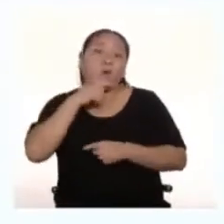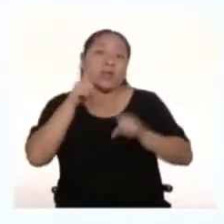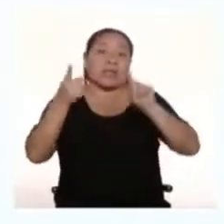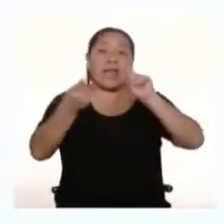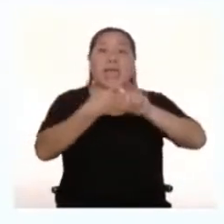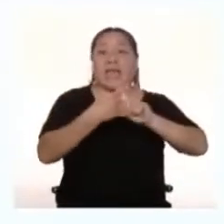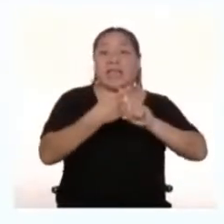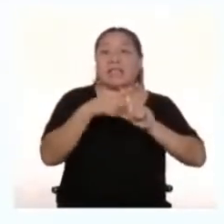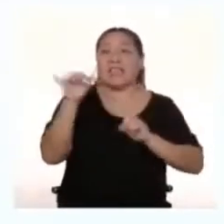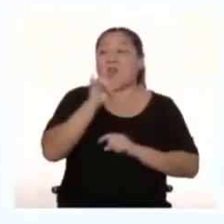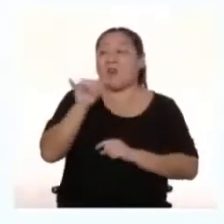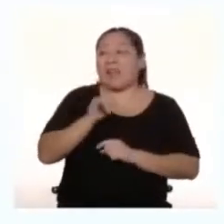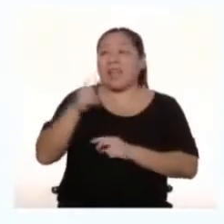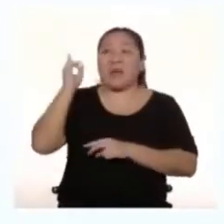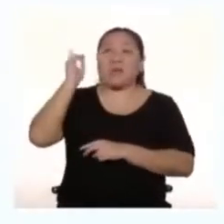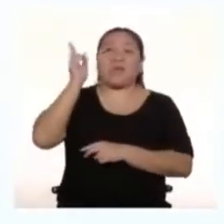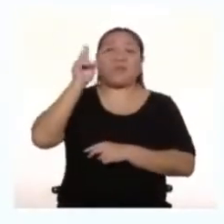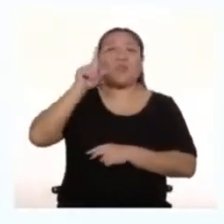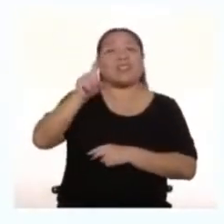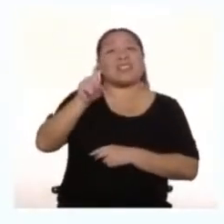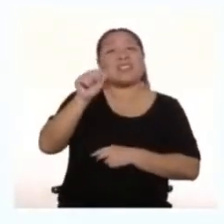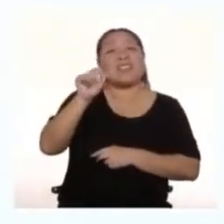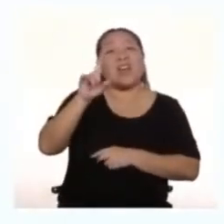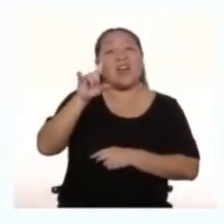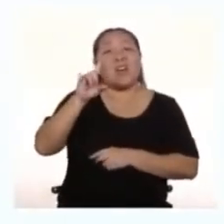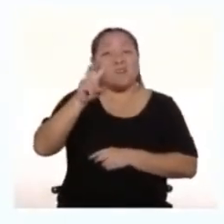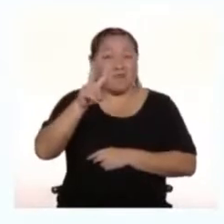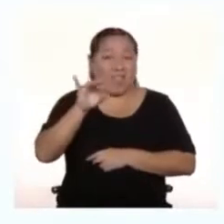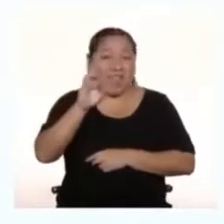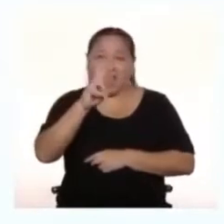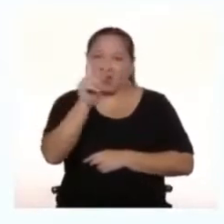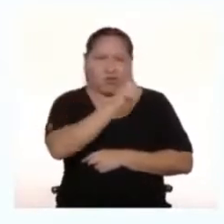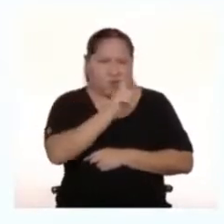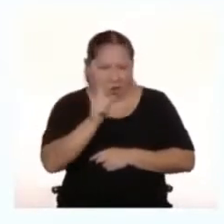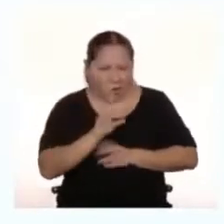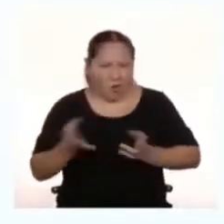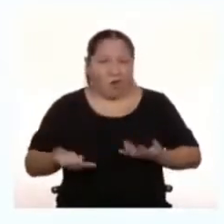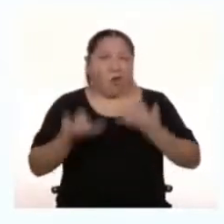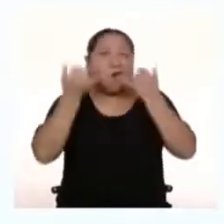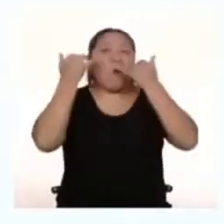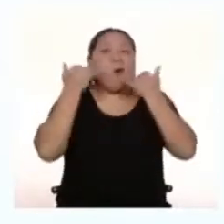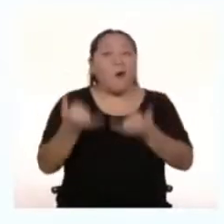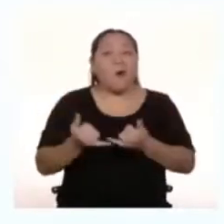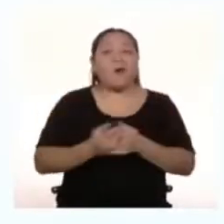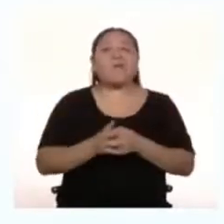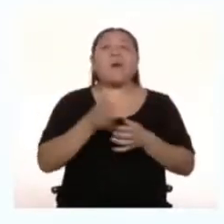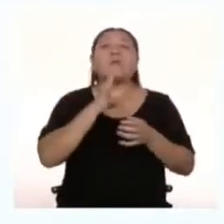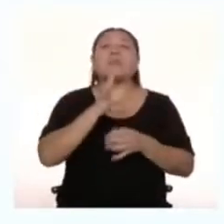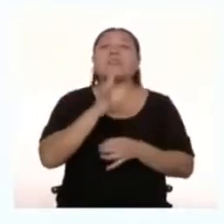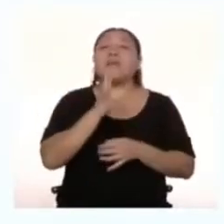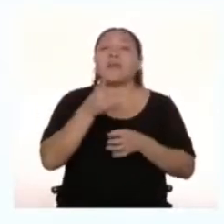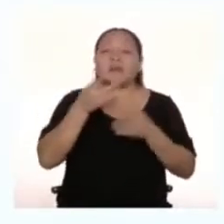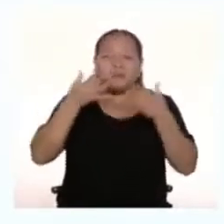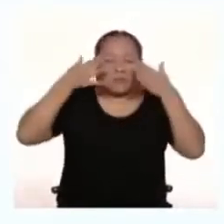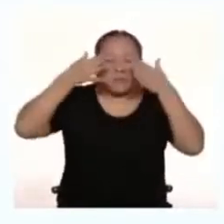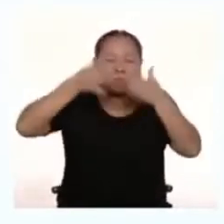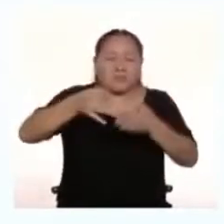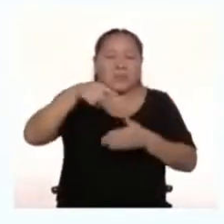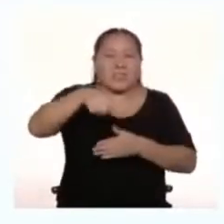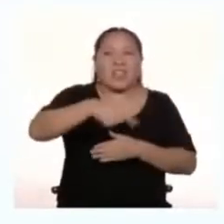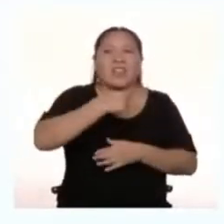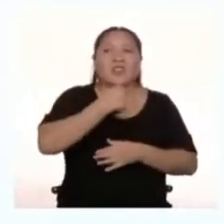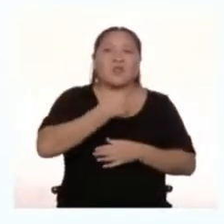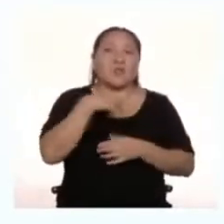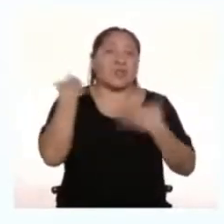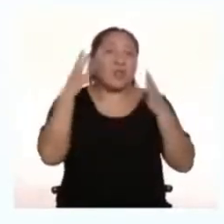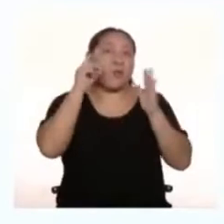Como el profesor sabía Claro que no Sino que el día de hoy vamos a hablar precisamente de esto que nos encanta Los hemos